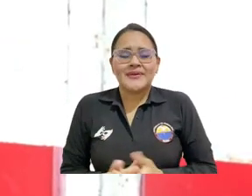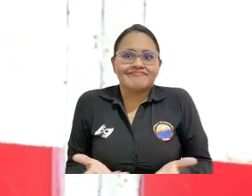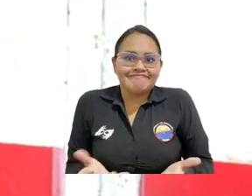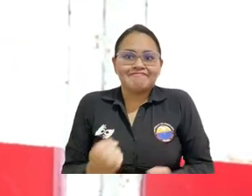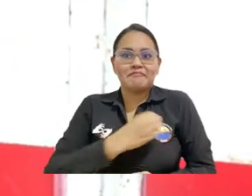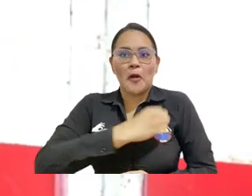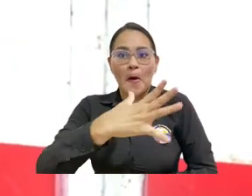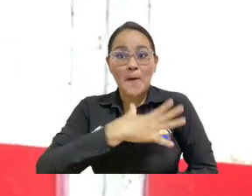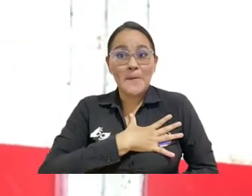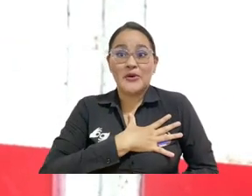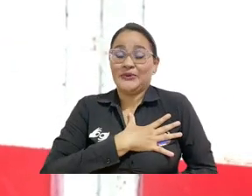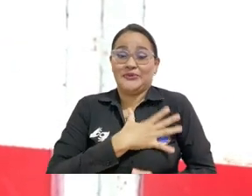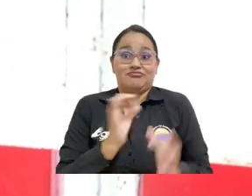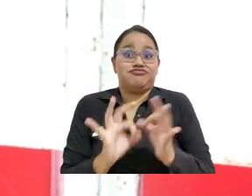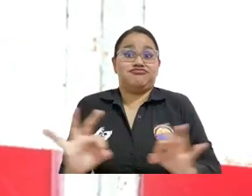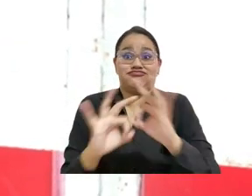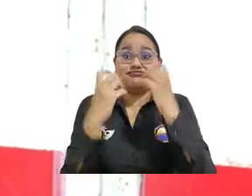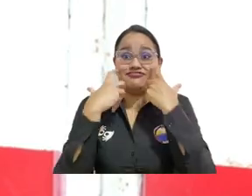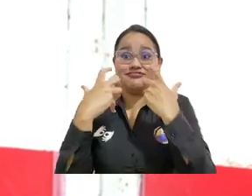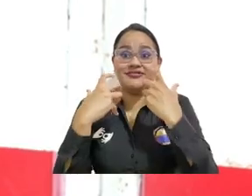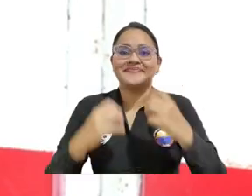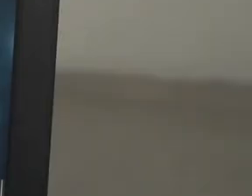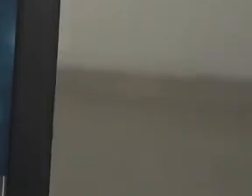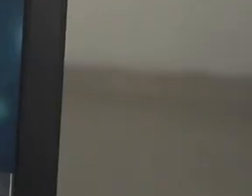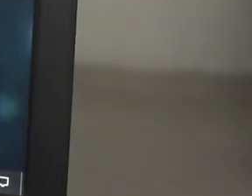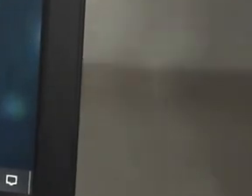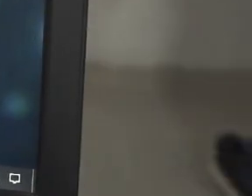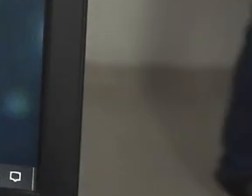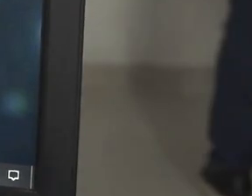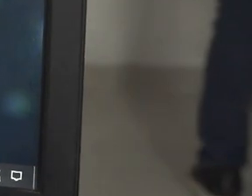esta es una oportunidad de oro para ellos.